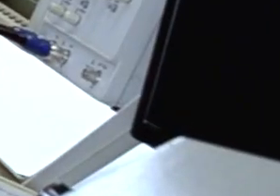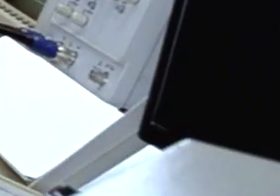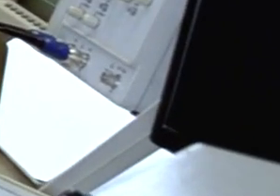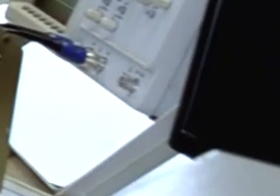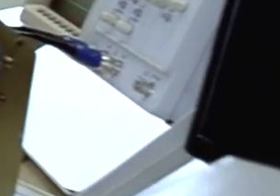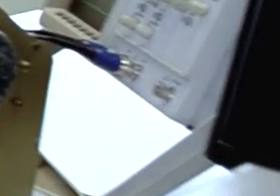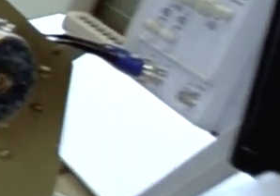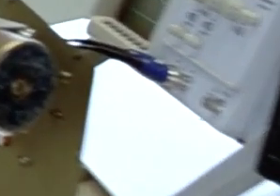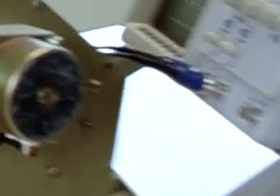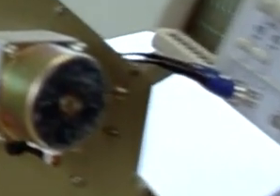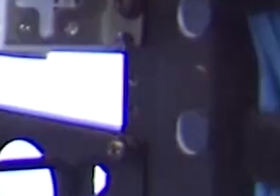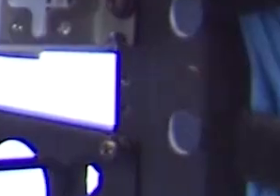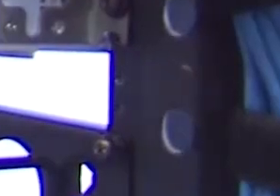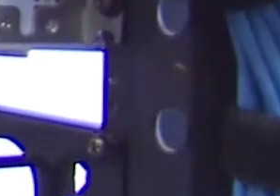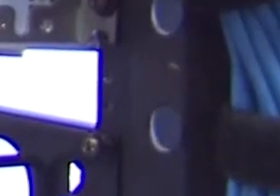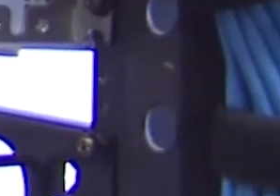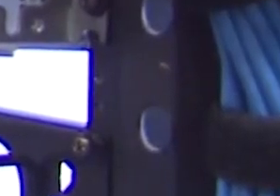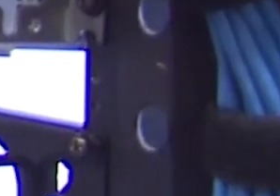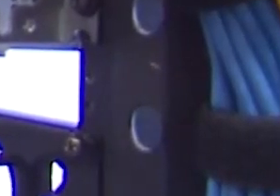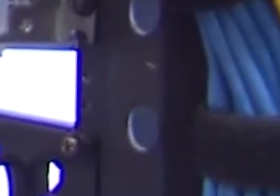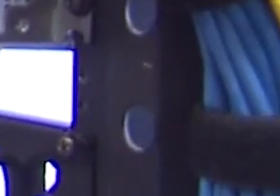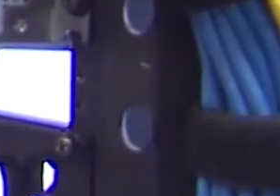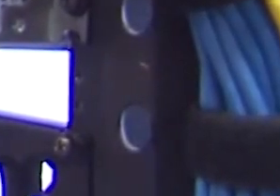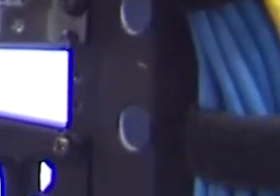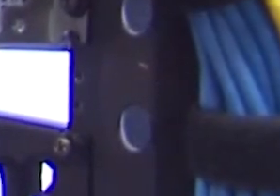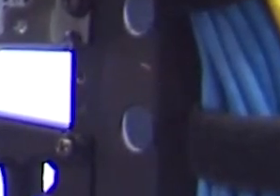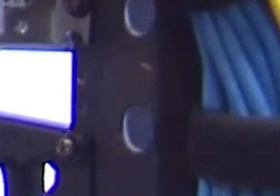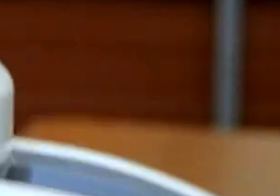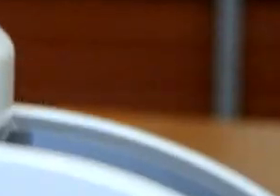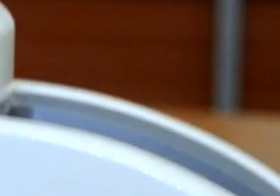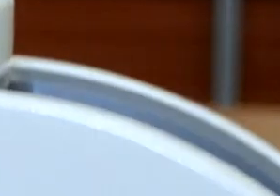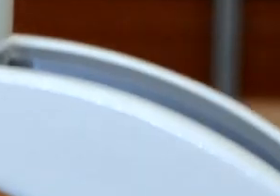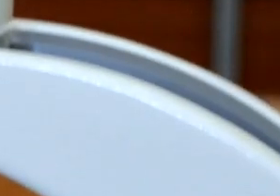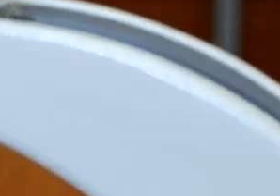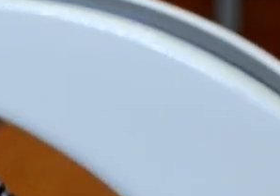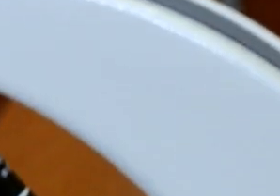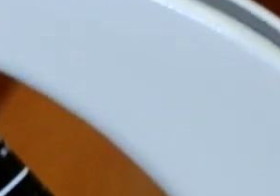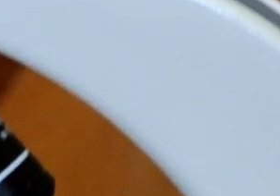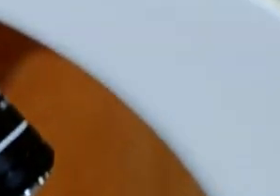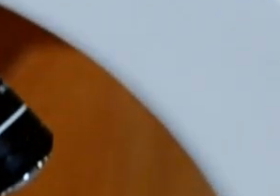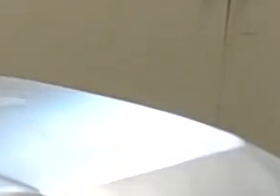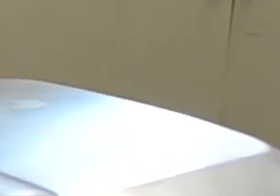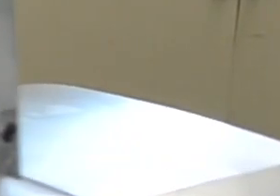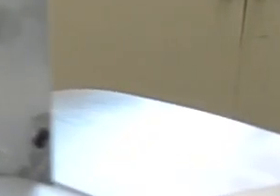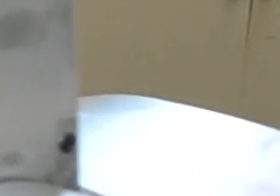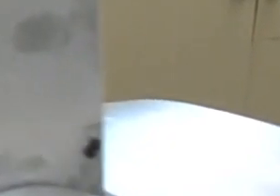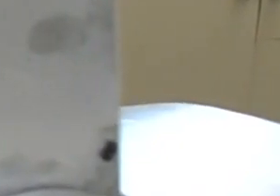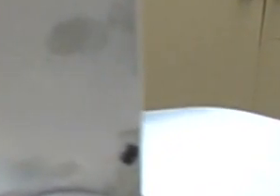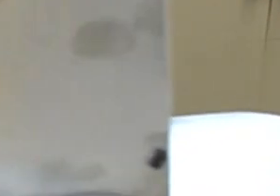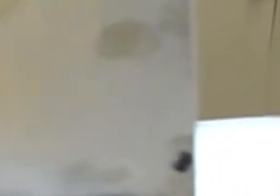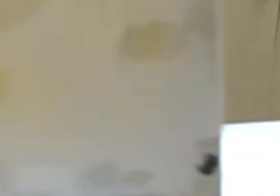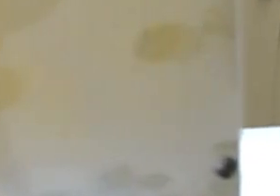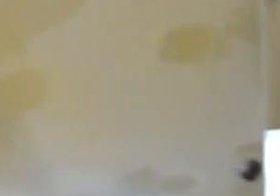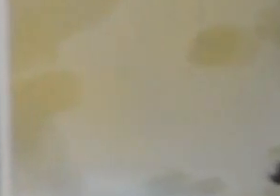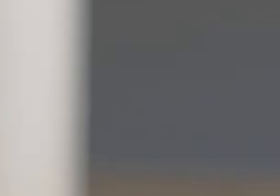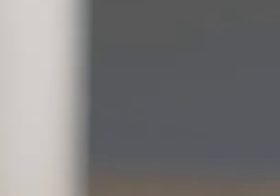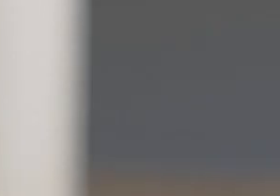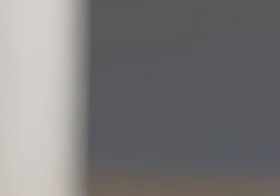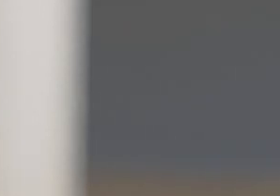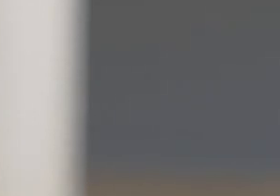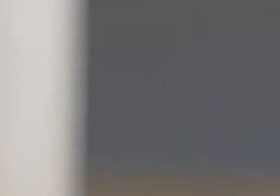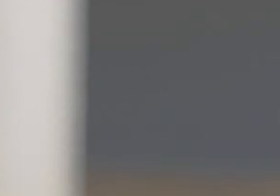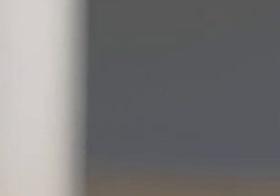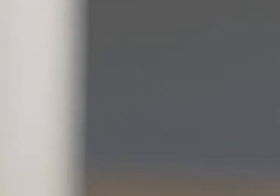Unite a Lina y cursa alguno de nuestros programas educativos que te harán tener la mejor oportunidad para la vida.